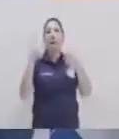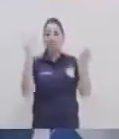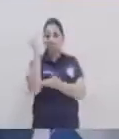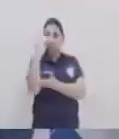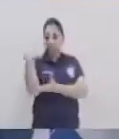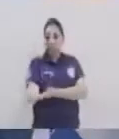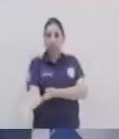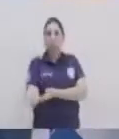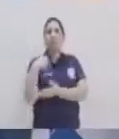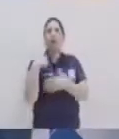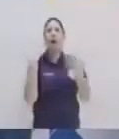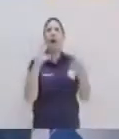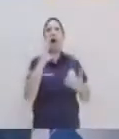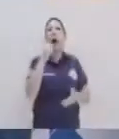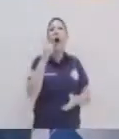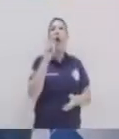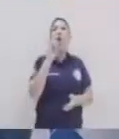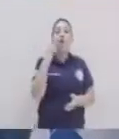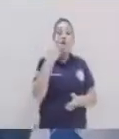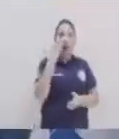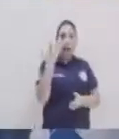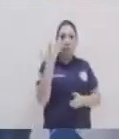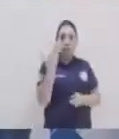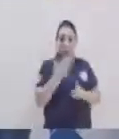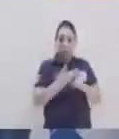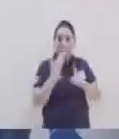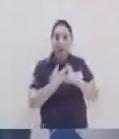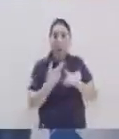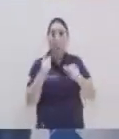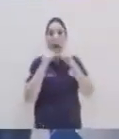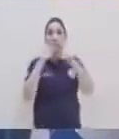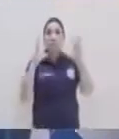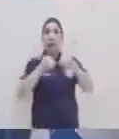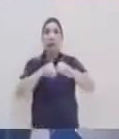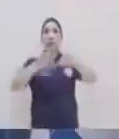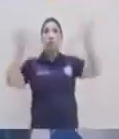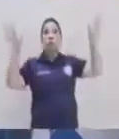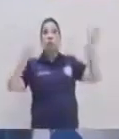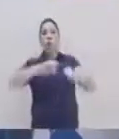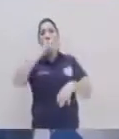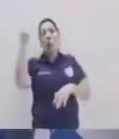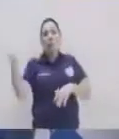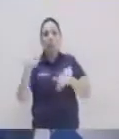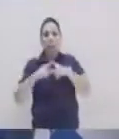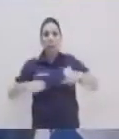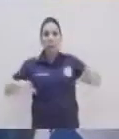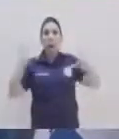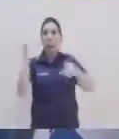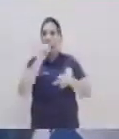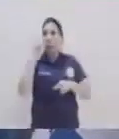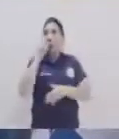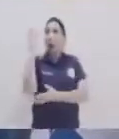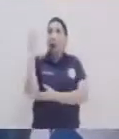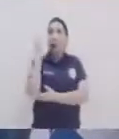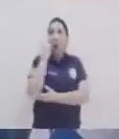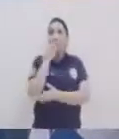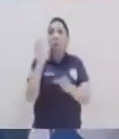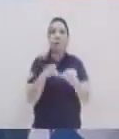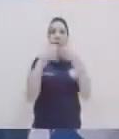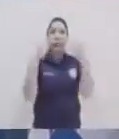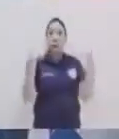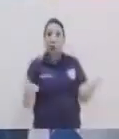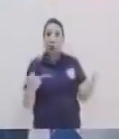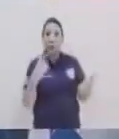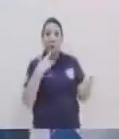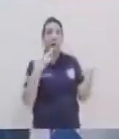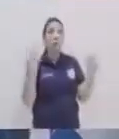También, pues, de cierta manera nos va dejando con menos oxígeno también porque esa falta de recursos, pues nos afecta y también a